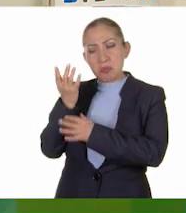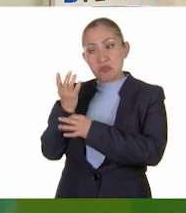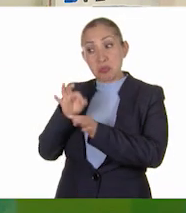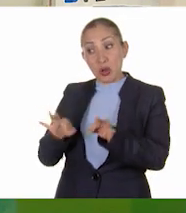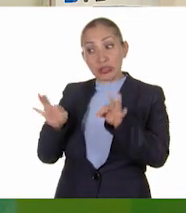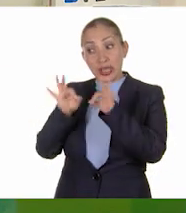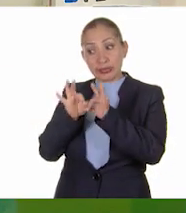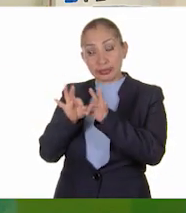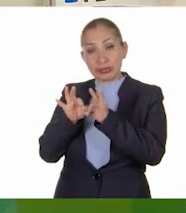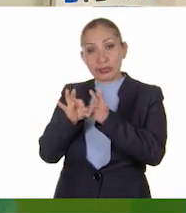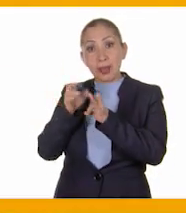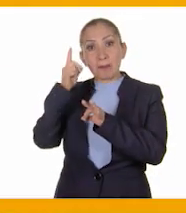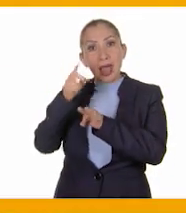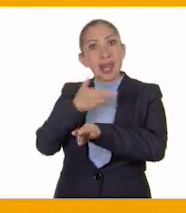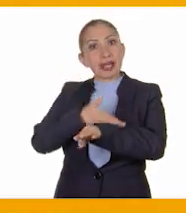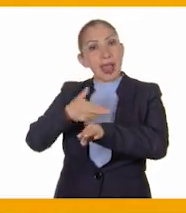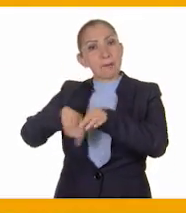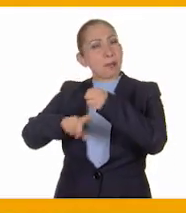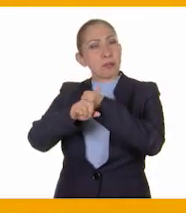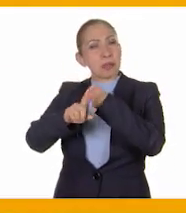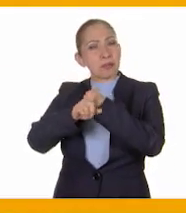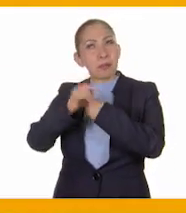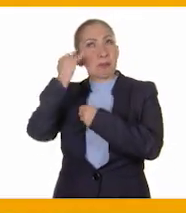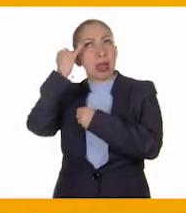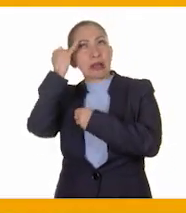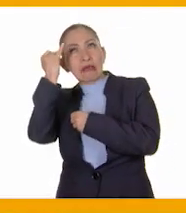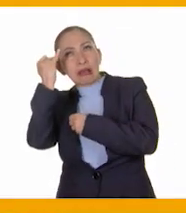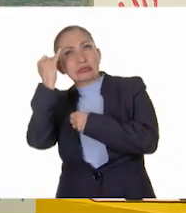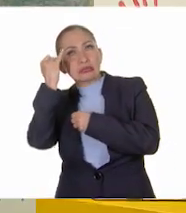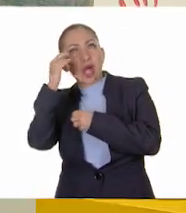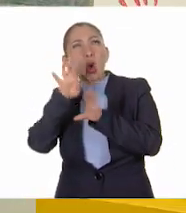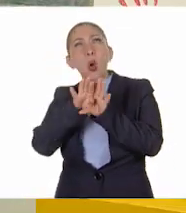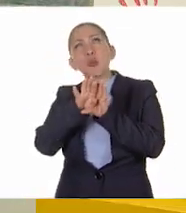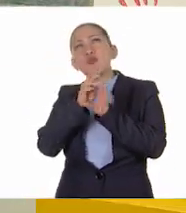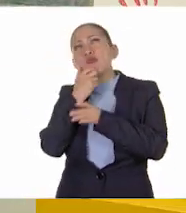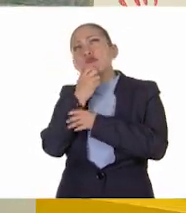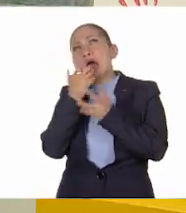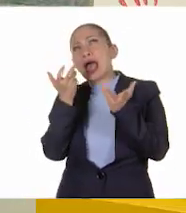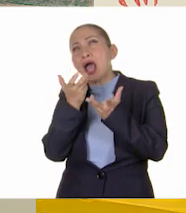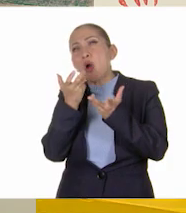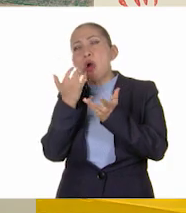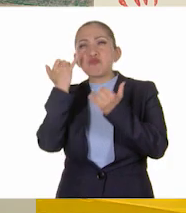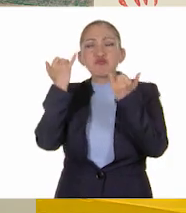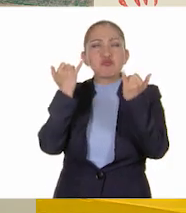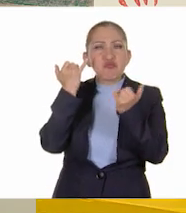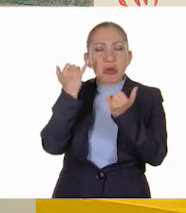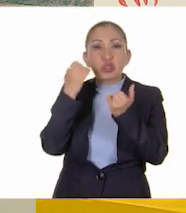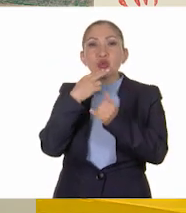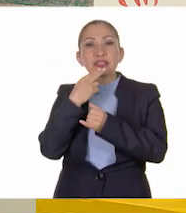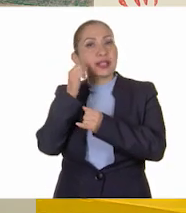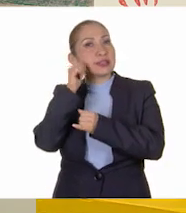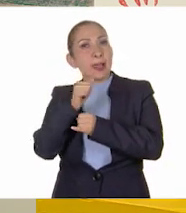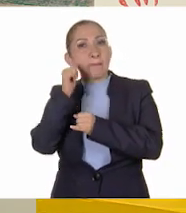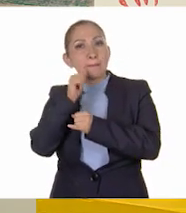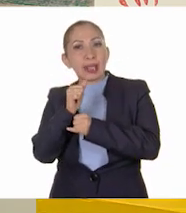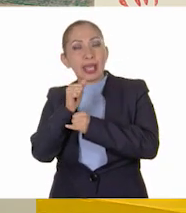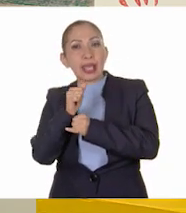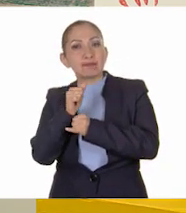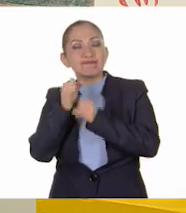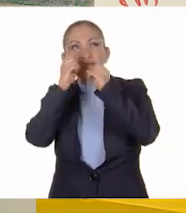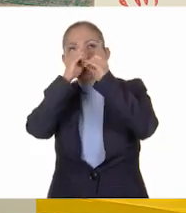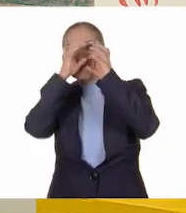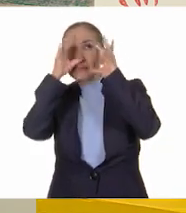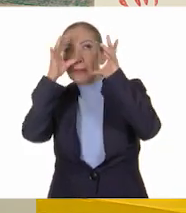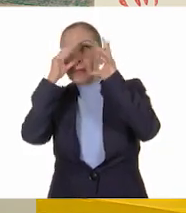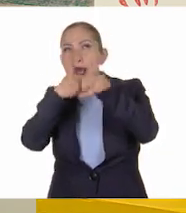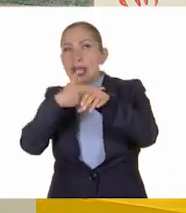muy importante para resolver conflictos, imaginar su solución, hay que ser creativos y usar siempre la imaginación